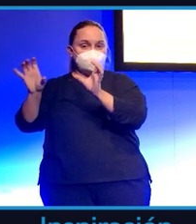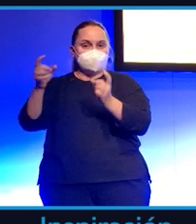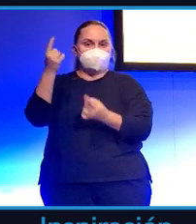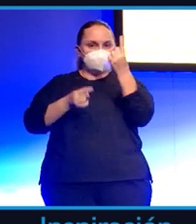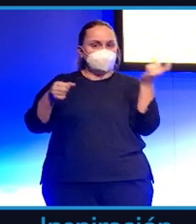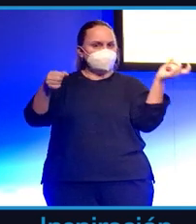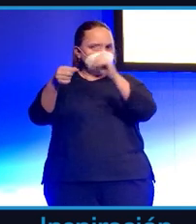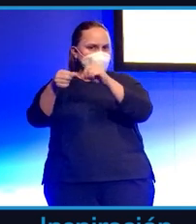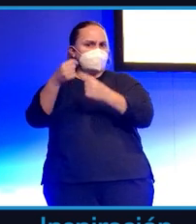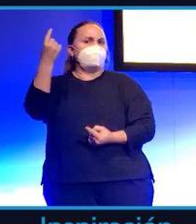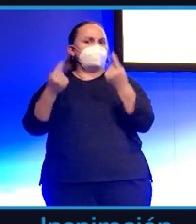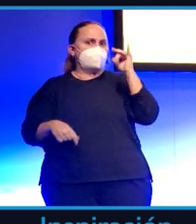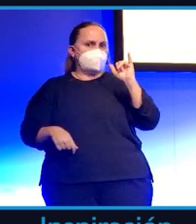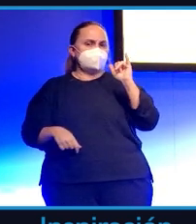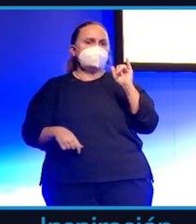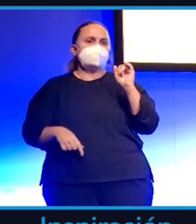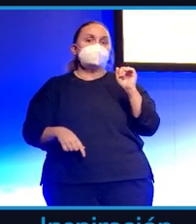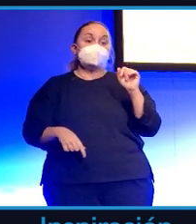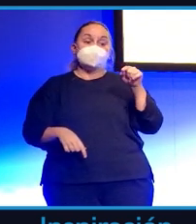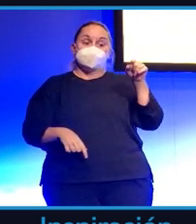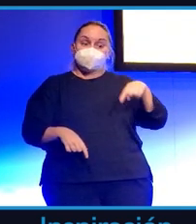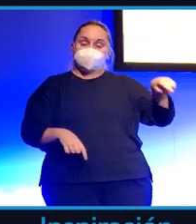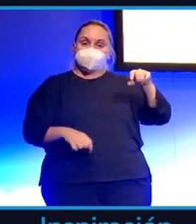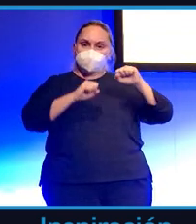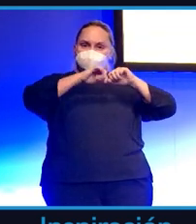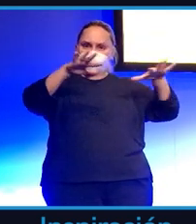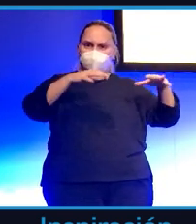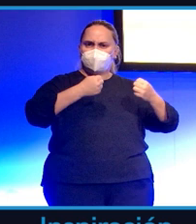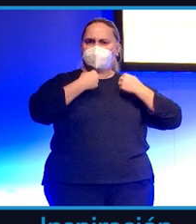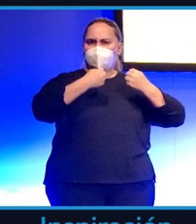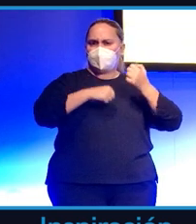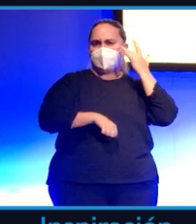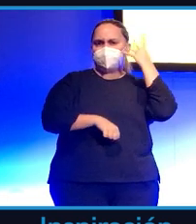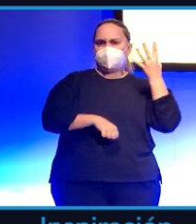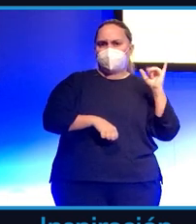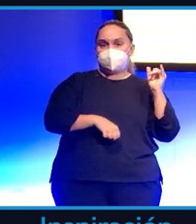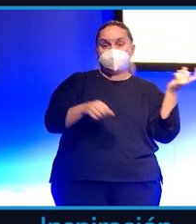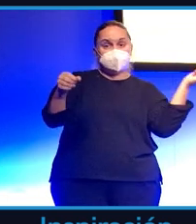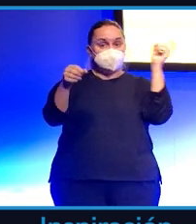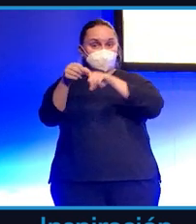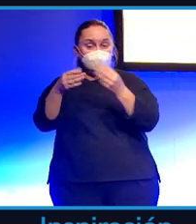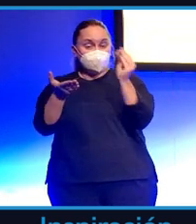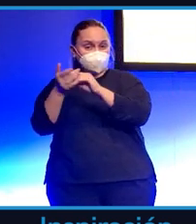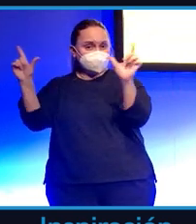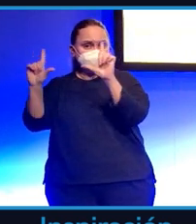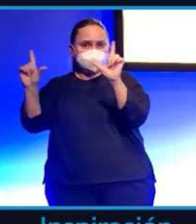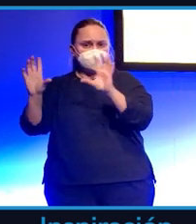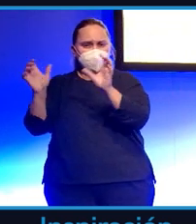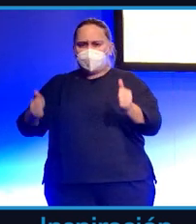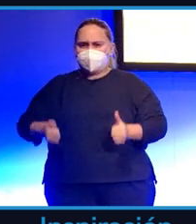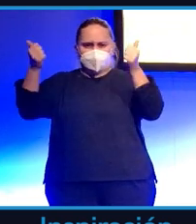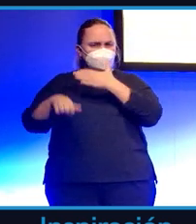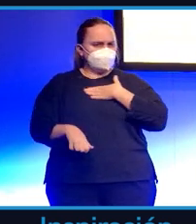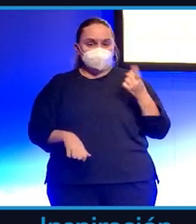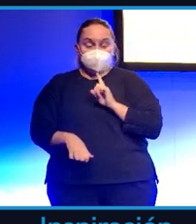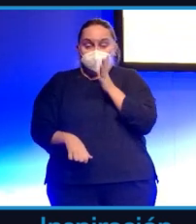y por cierto hay alguno muy poderoso que no quiere ya aparecer más en medios de comunicación, no lo necesitan a nivel